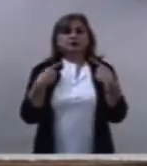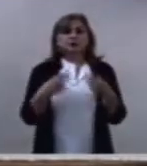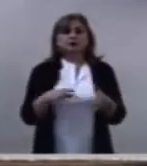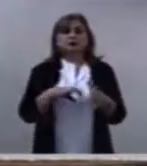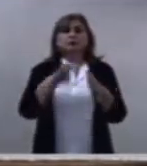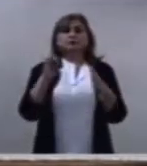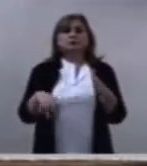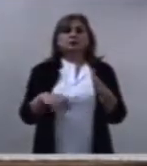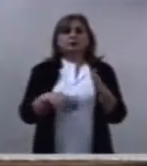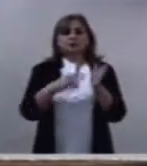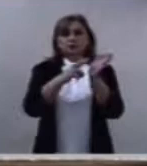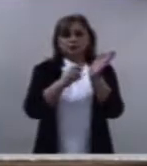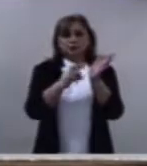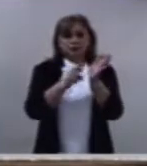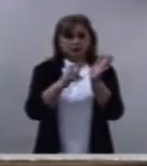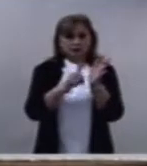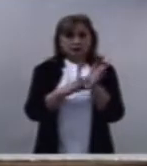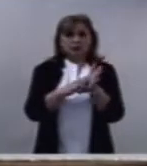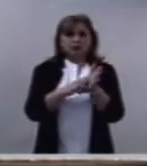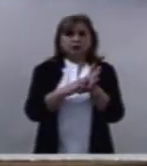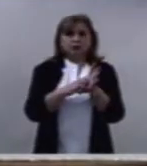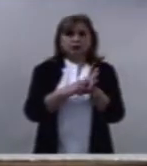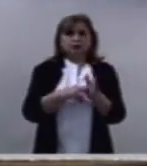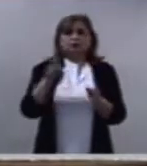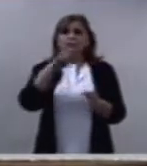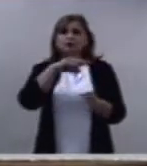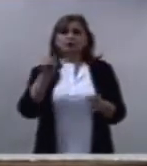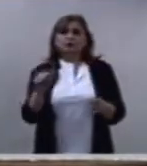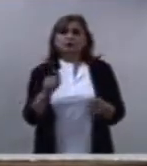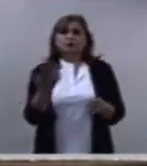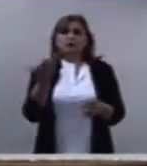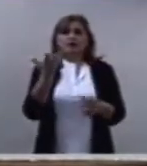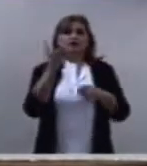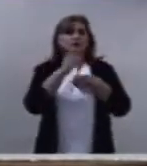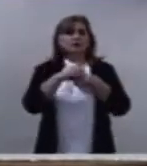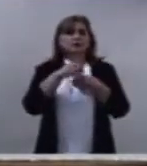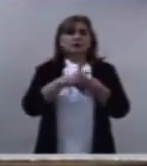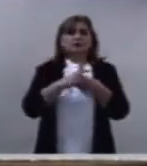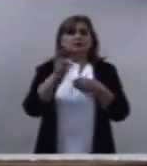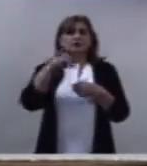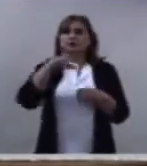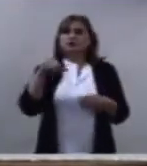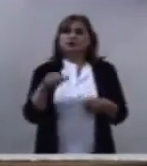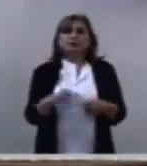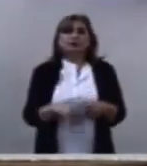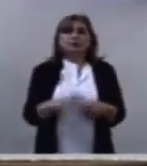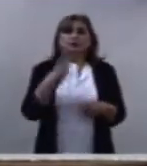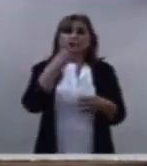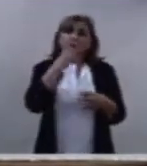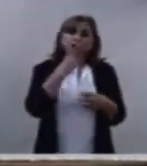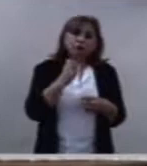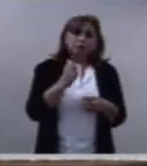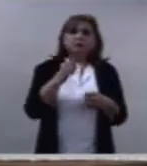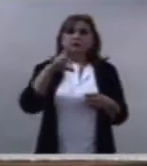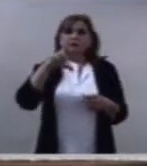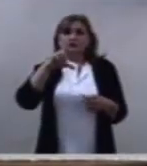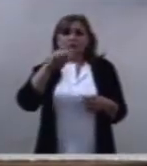puede servir para dañar ni para deprimir ni para humillar